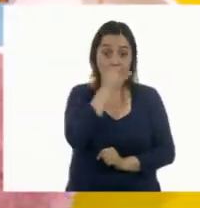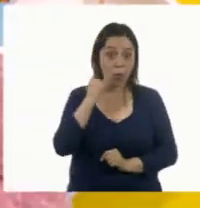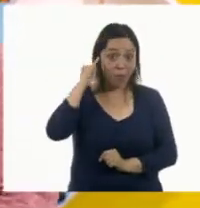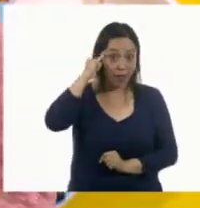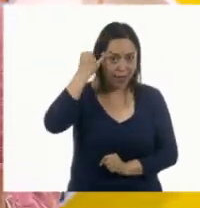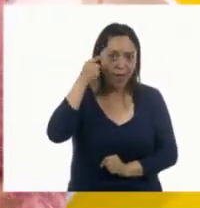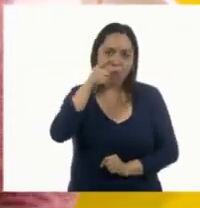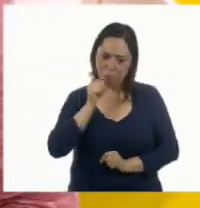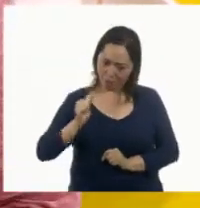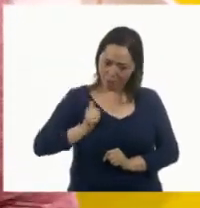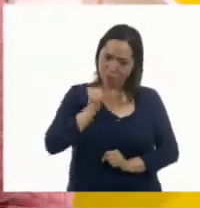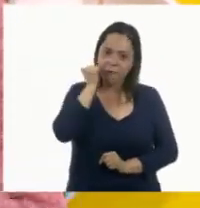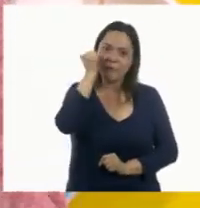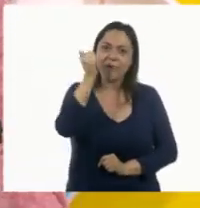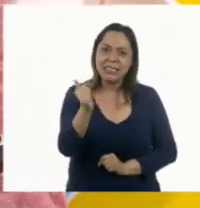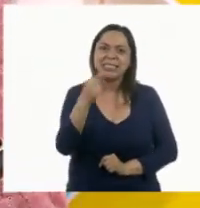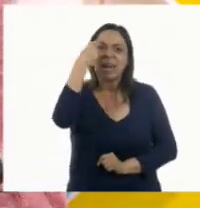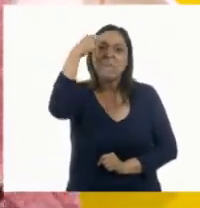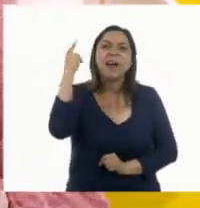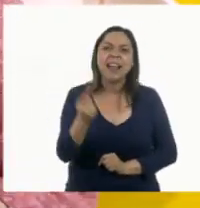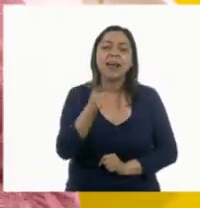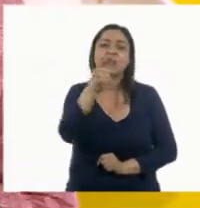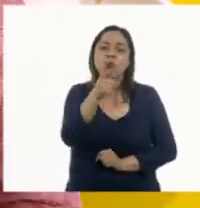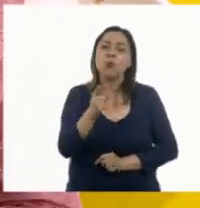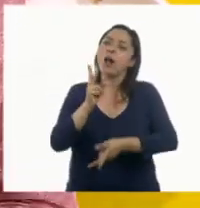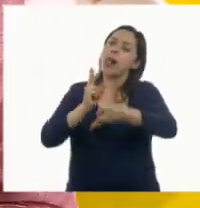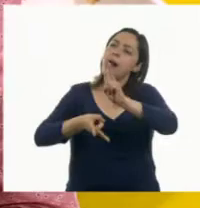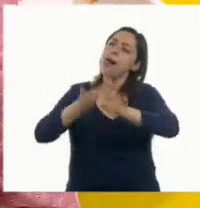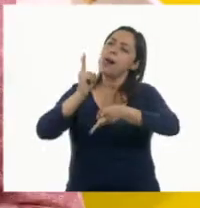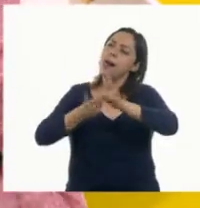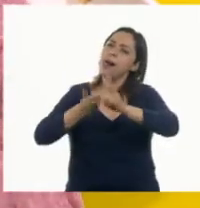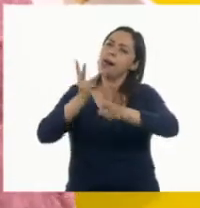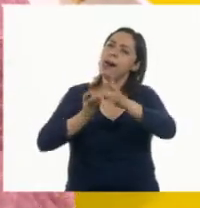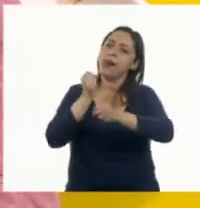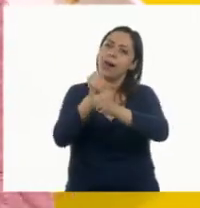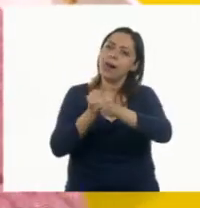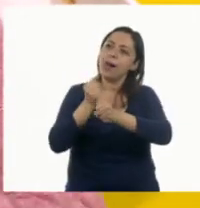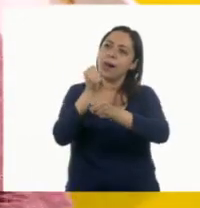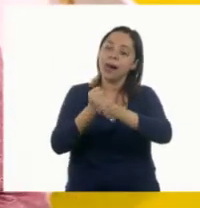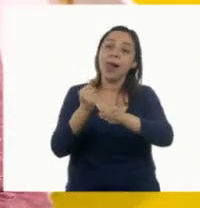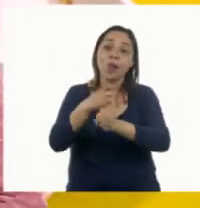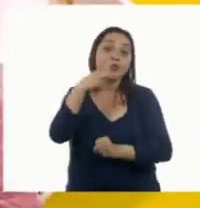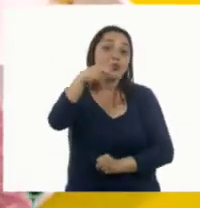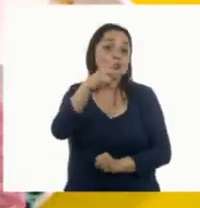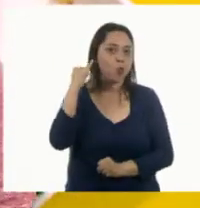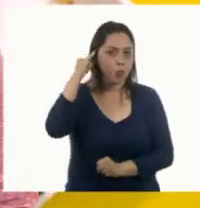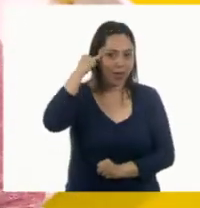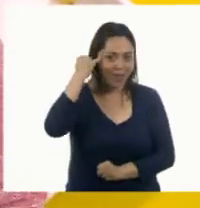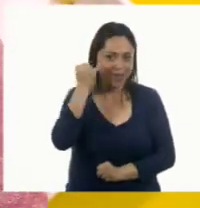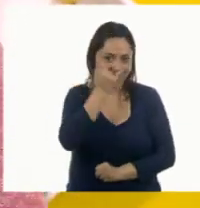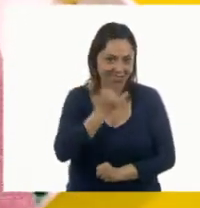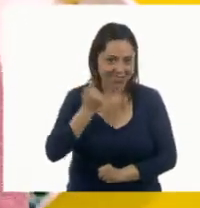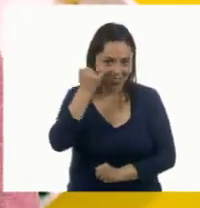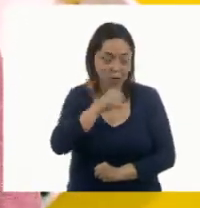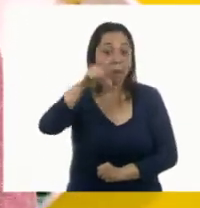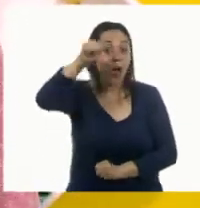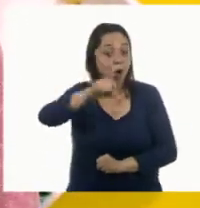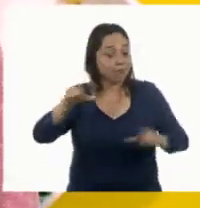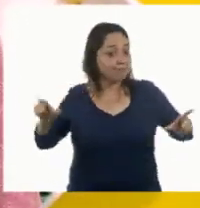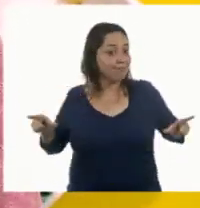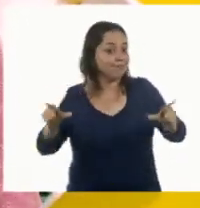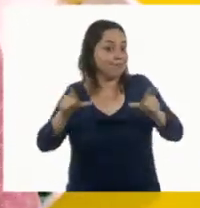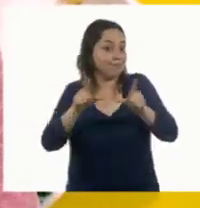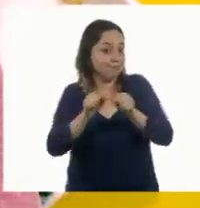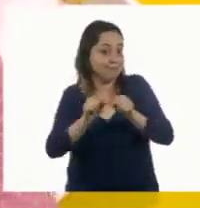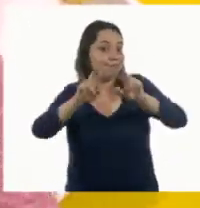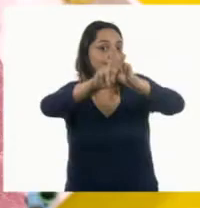aprovecha también este momento para practicarla y platicar con tu familia en tu lengua materna. Hemos terminado con Sí,